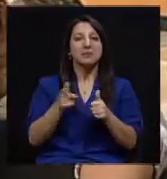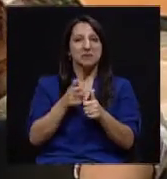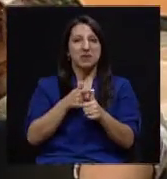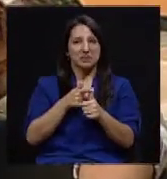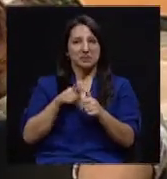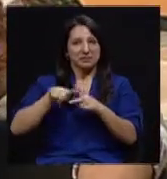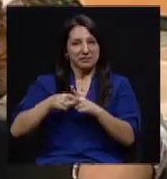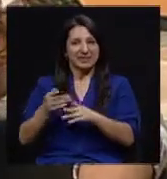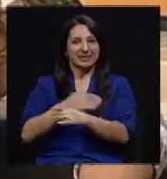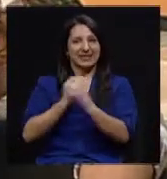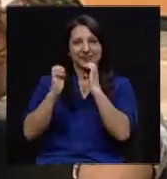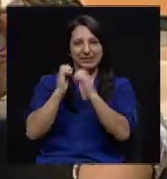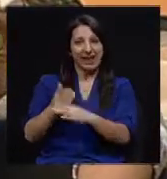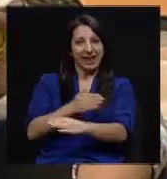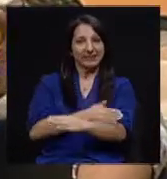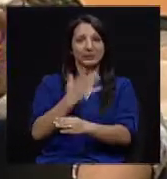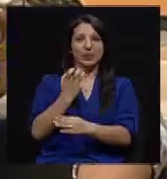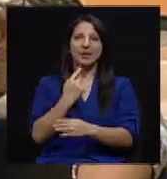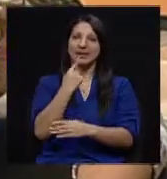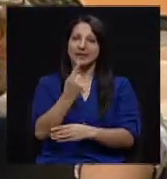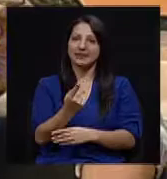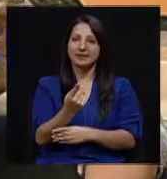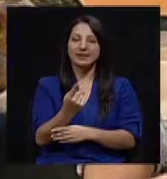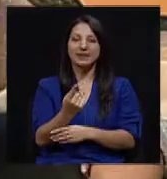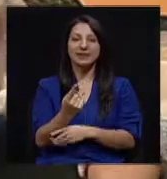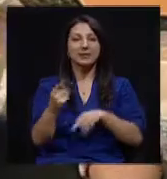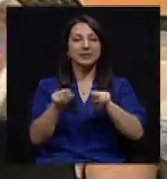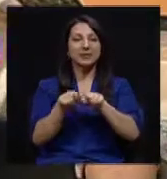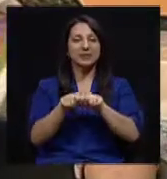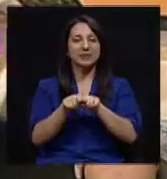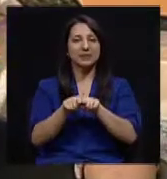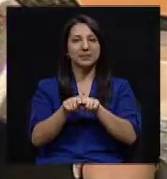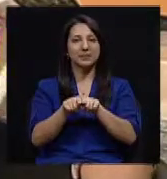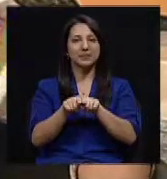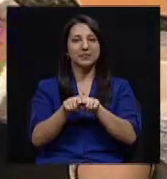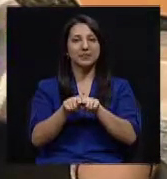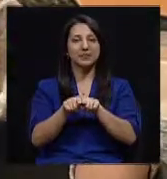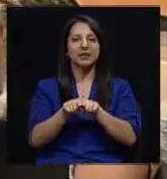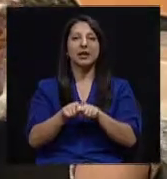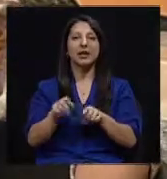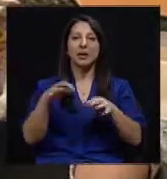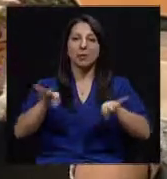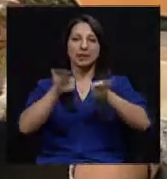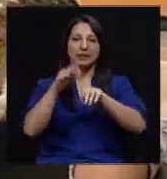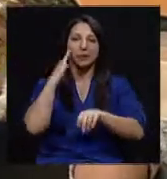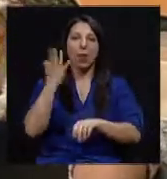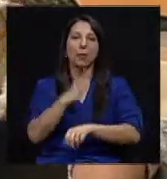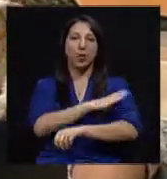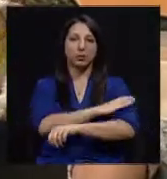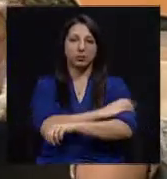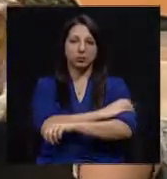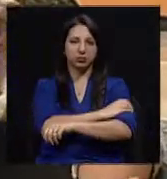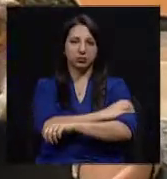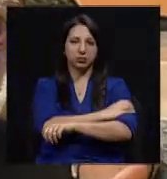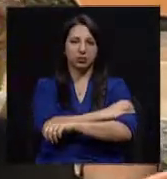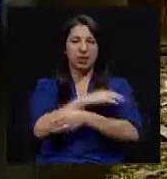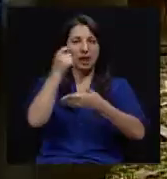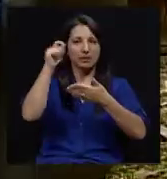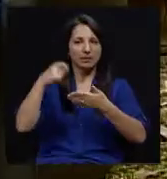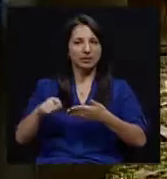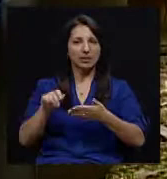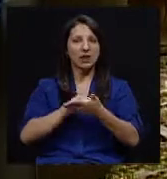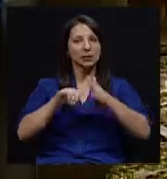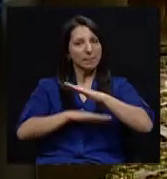creo que es importante enseñar también a tomar la presión arterial porque esto es básico para saber